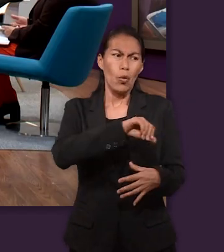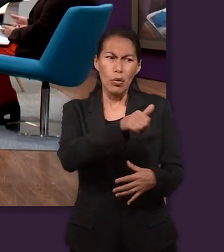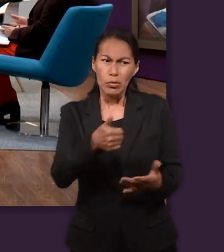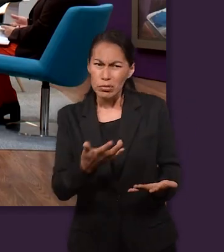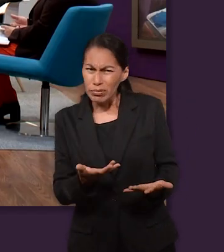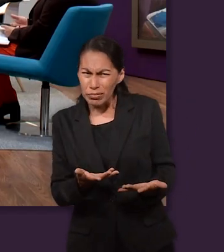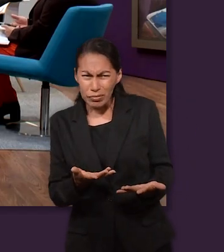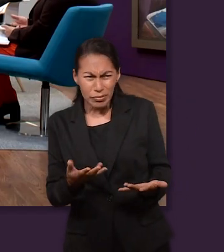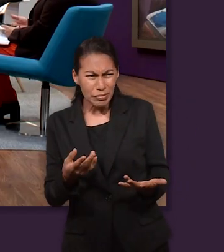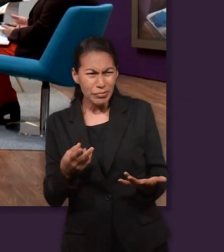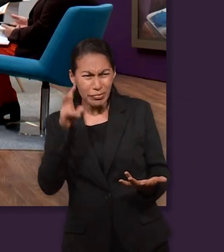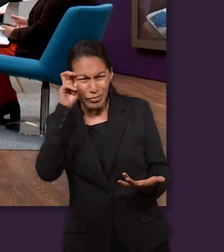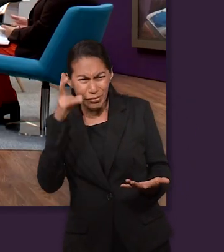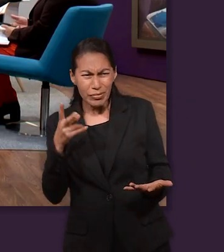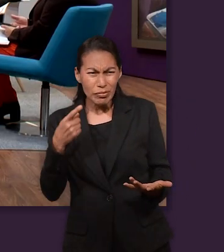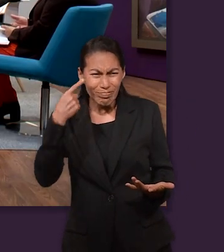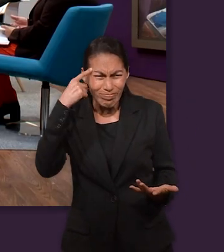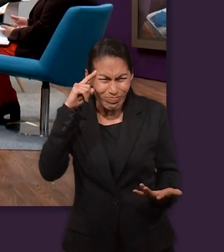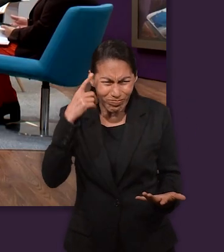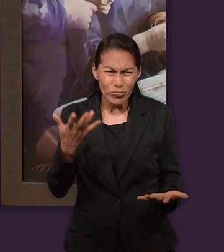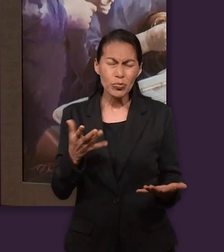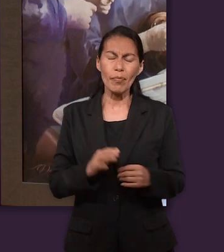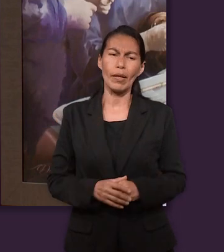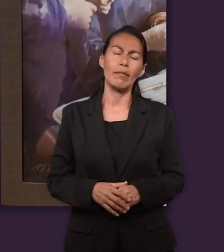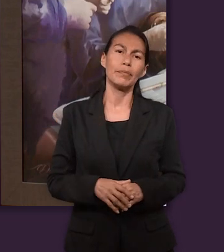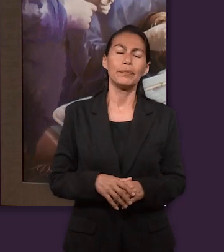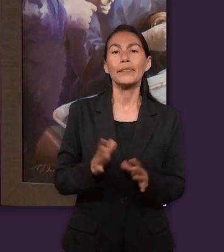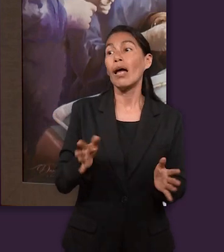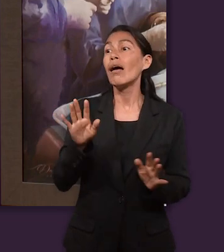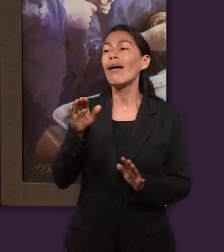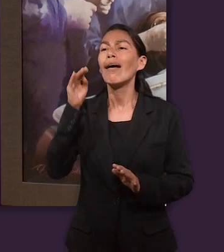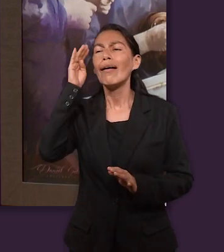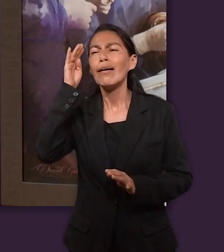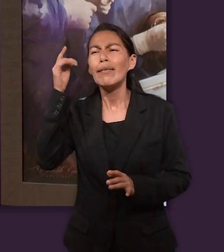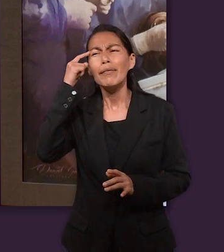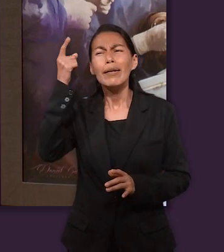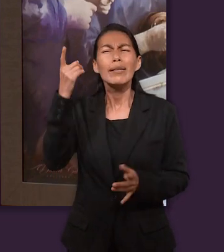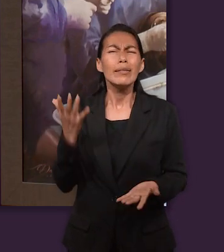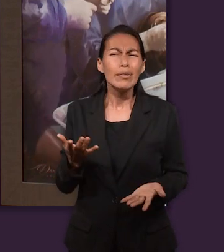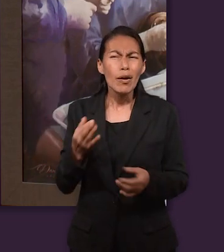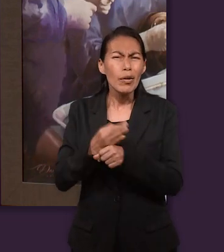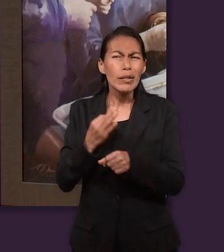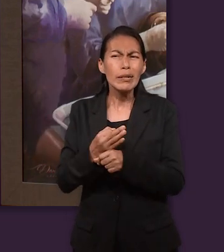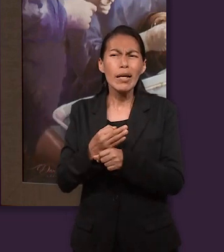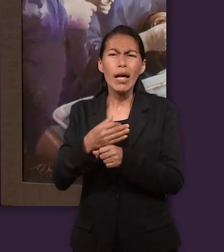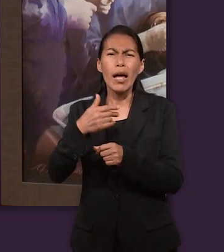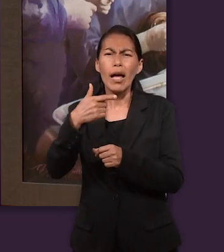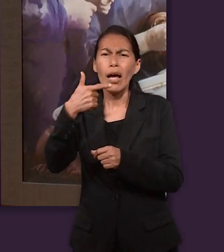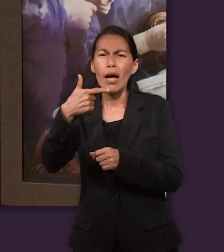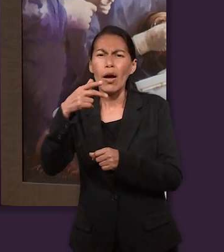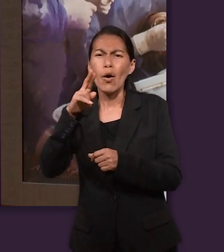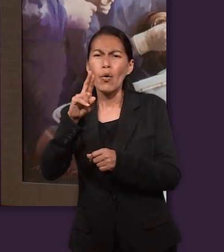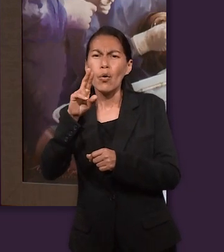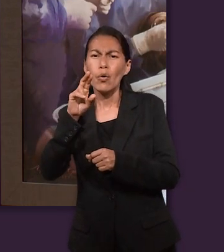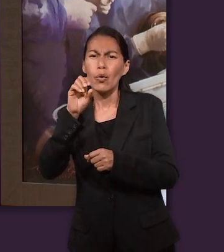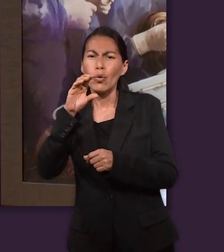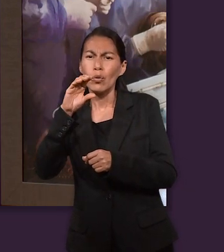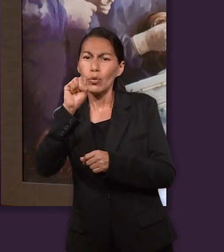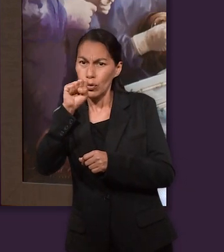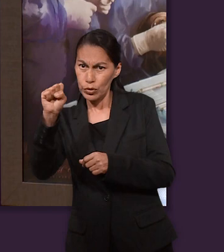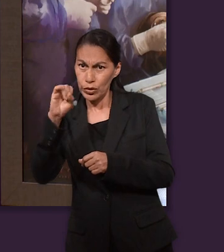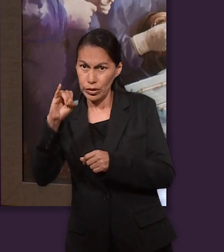pero pues a los hermanos no. Yo me imagino a un padre hoy en día, creo que una de las marcas más caras son las Gucci.